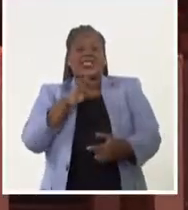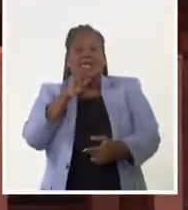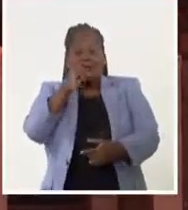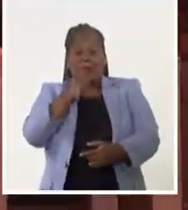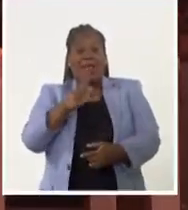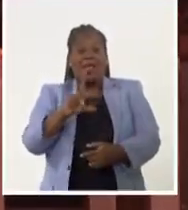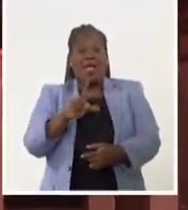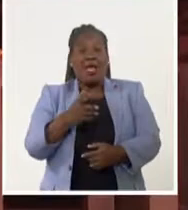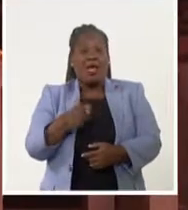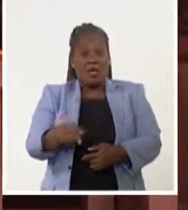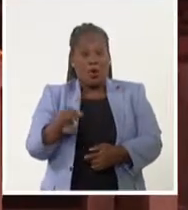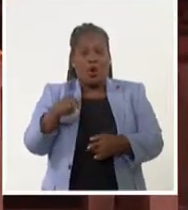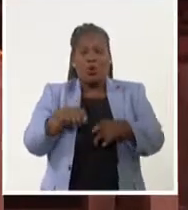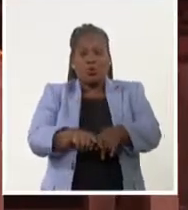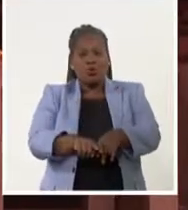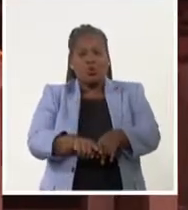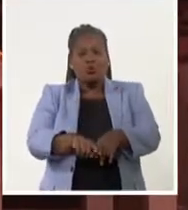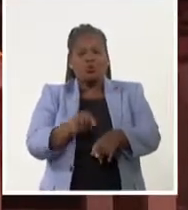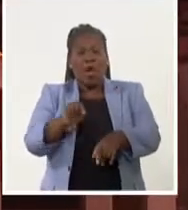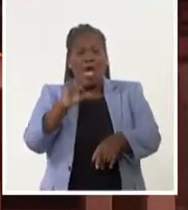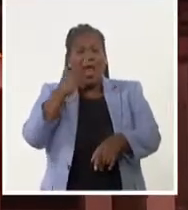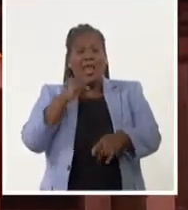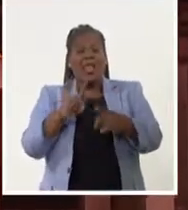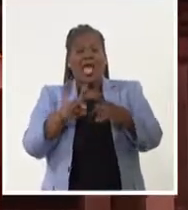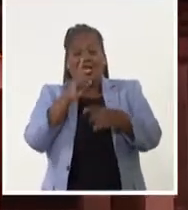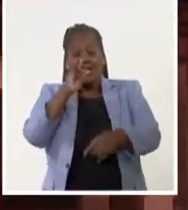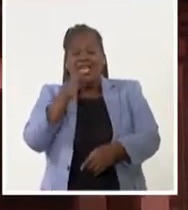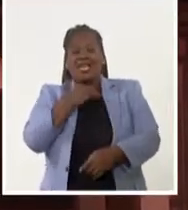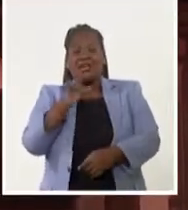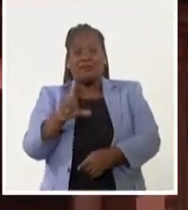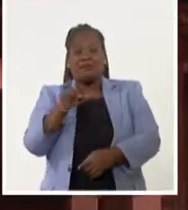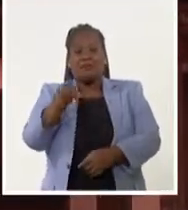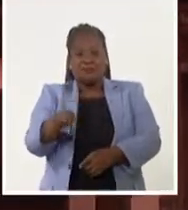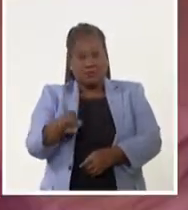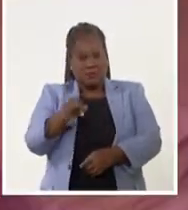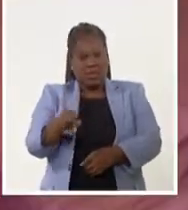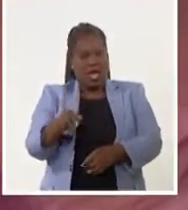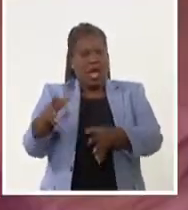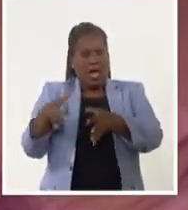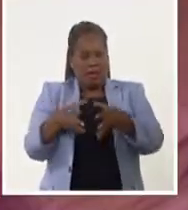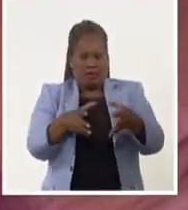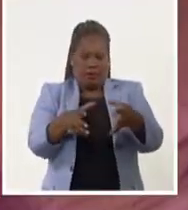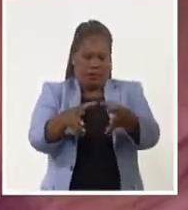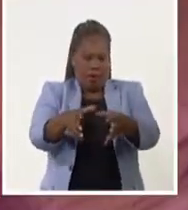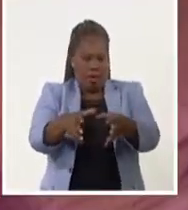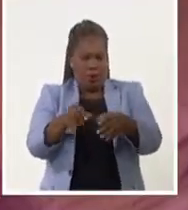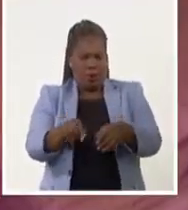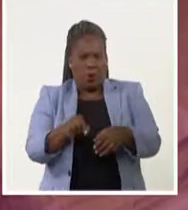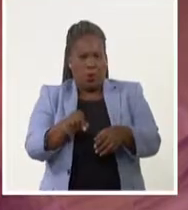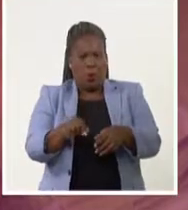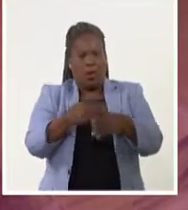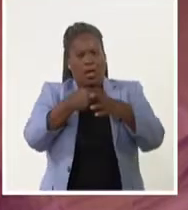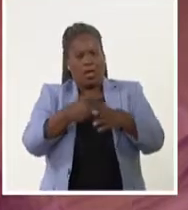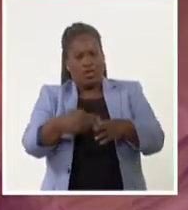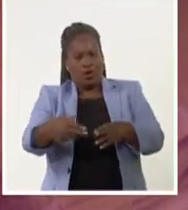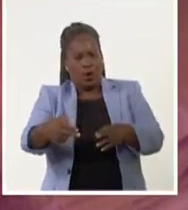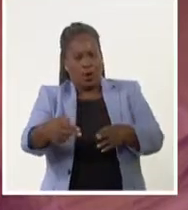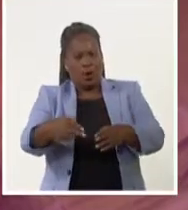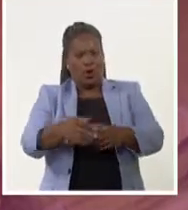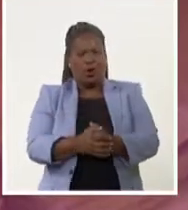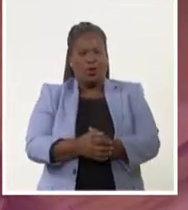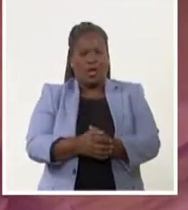quien junto al actor trovador Lainier Verdecia conducen a feliz término al grupo en su recorrido musical y lúdico con